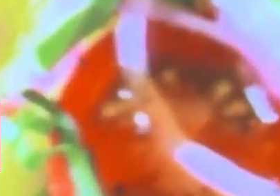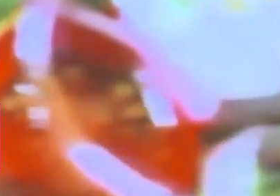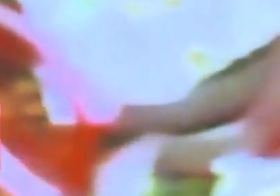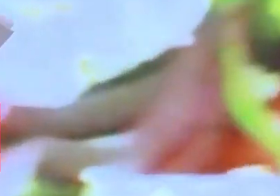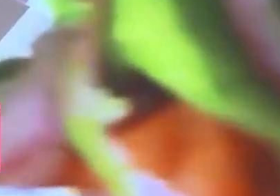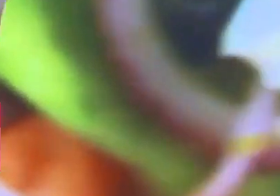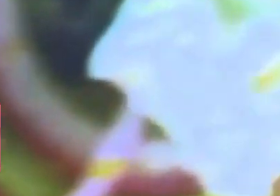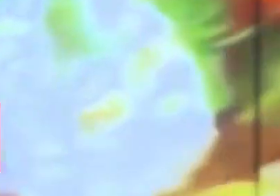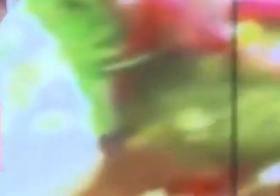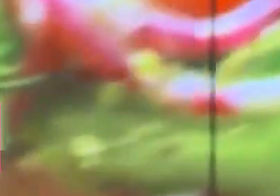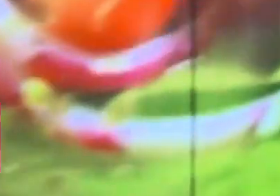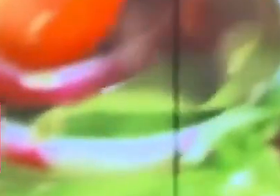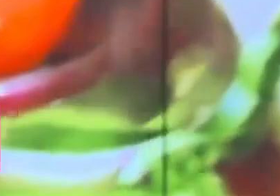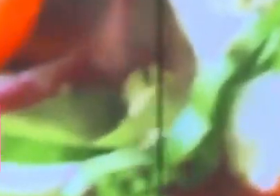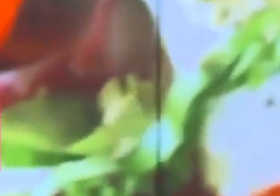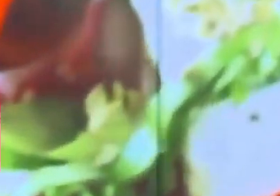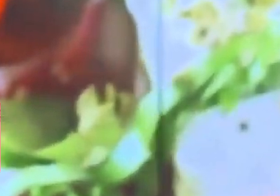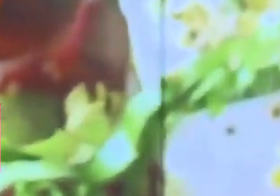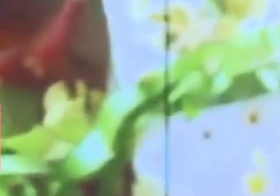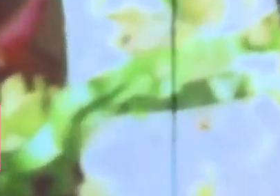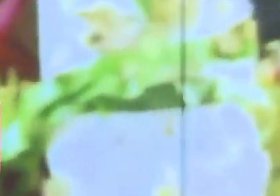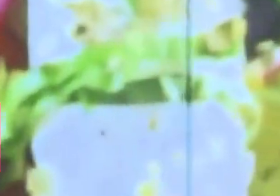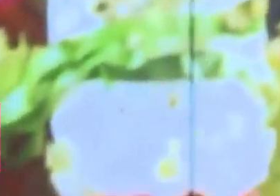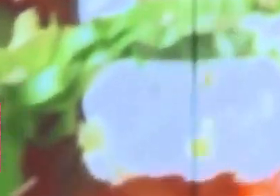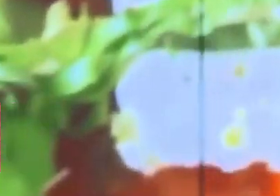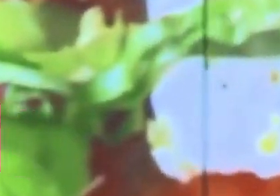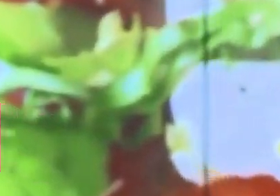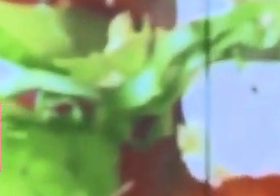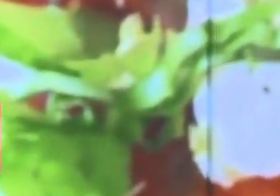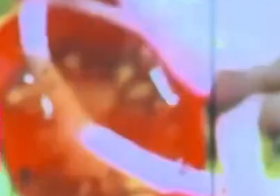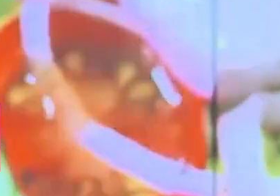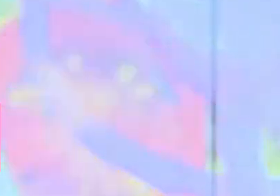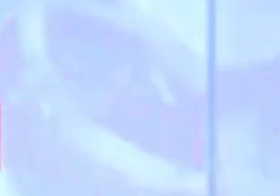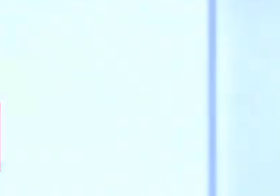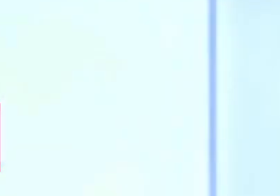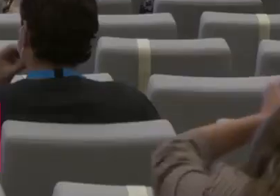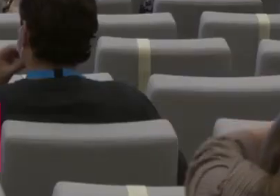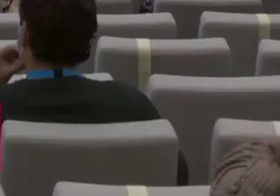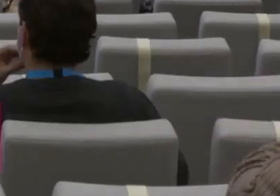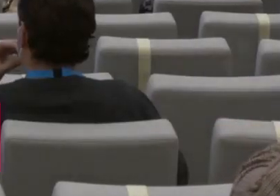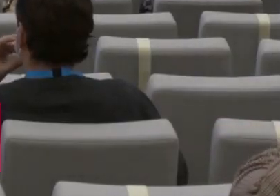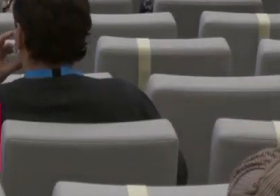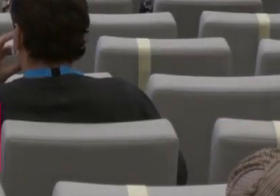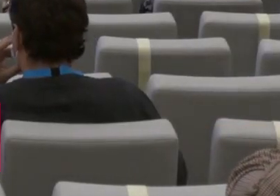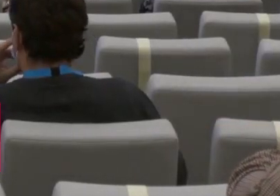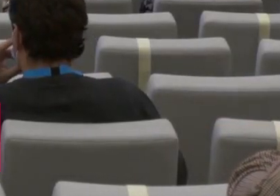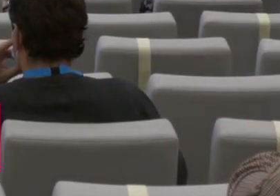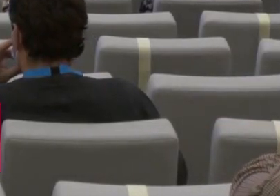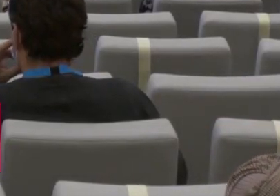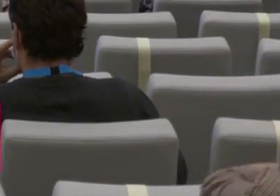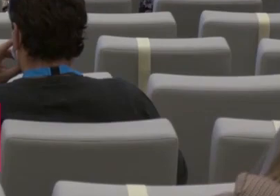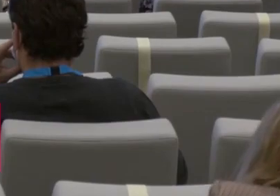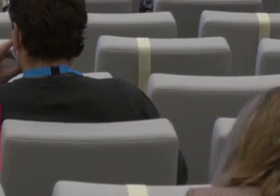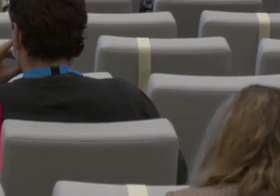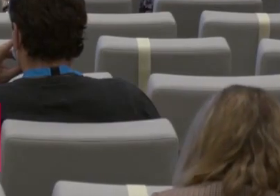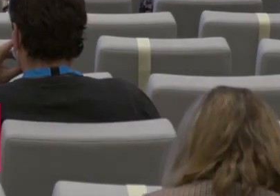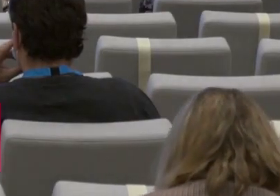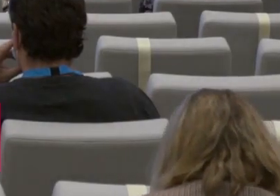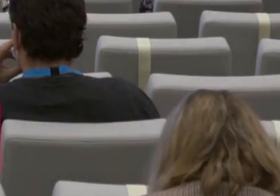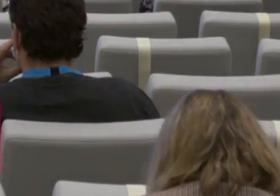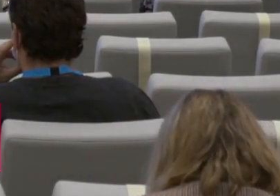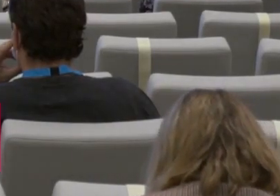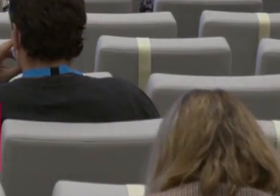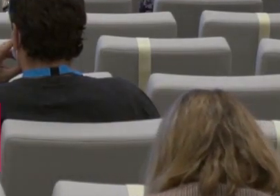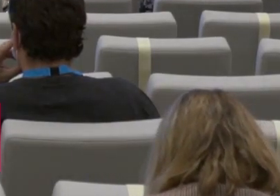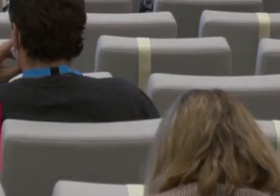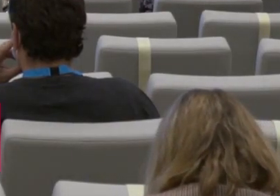velocidad trepidante. No subirse al tren del aprendizaje puede provocar que muchos se queden atrás y pierdan su oportunidad de progresar. En este